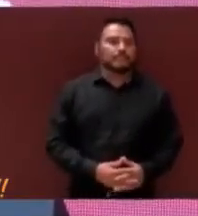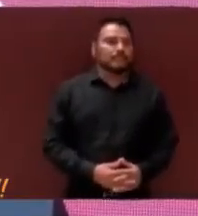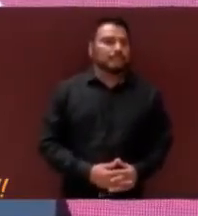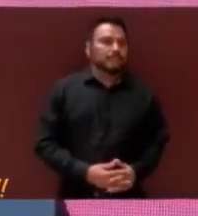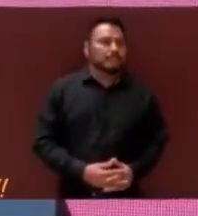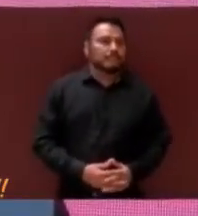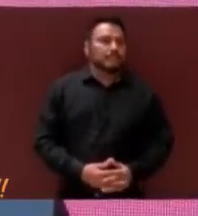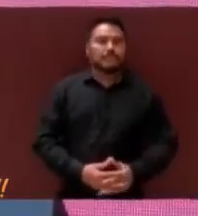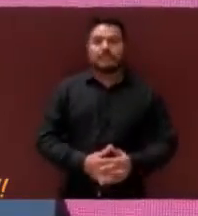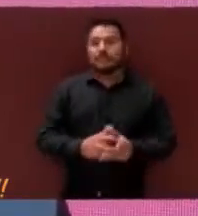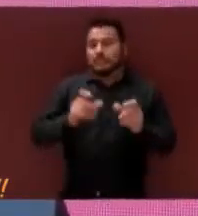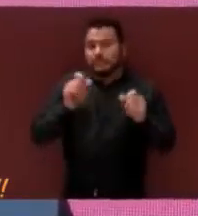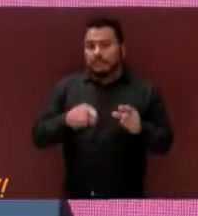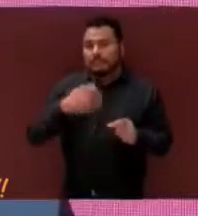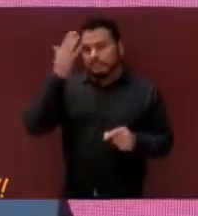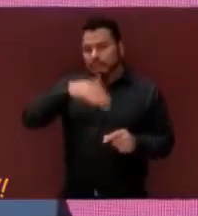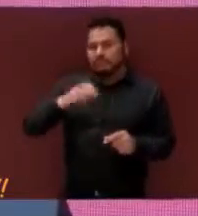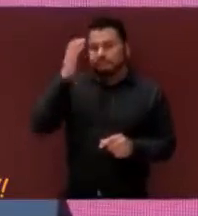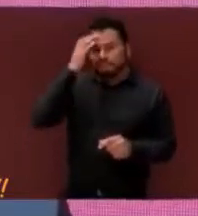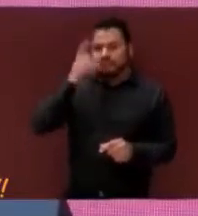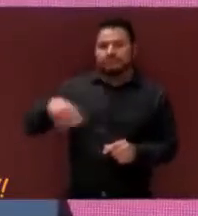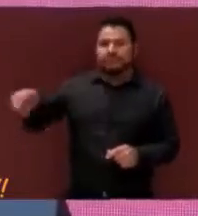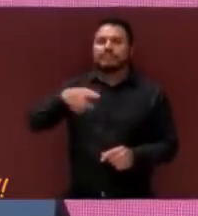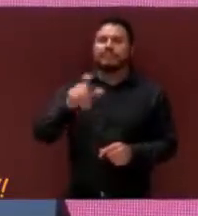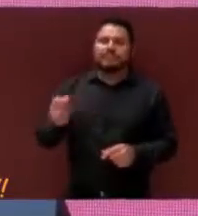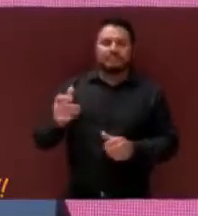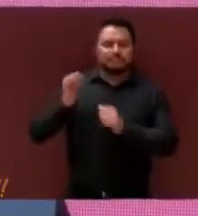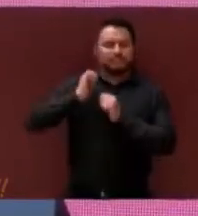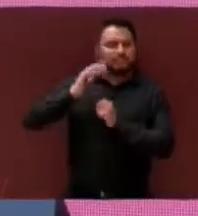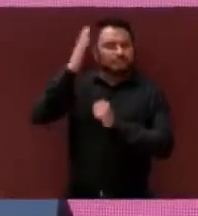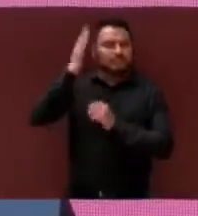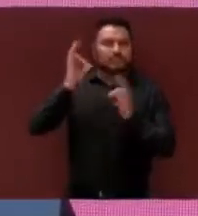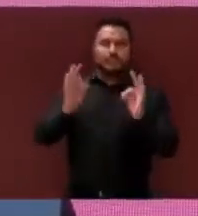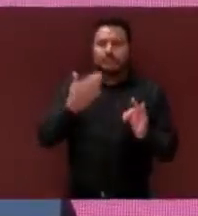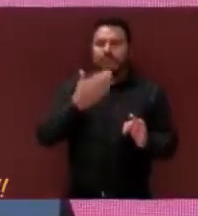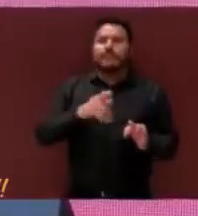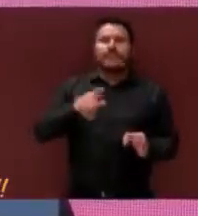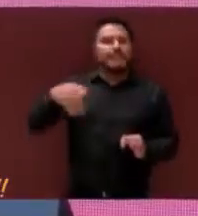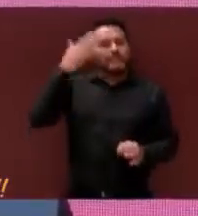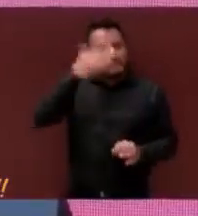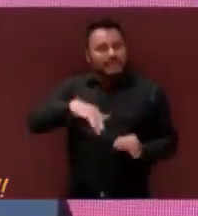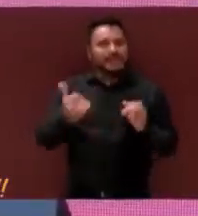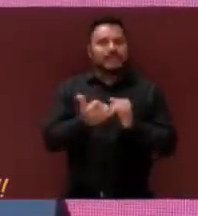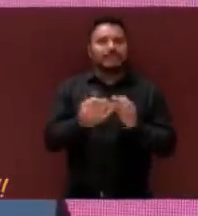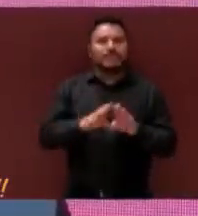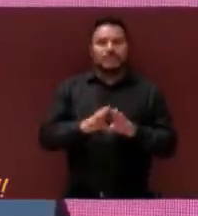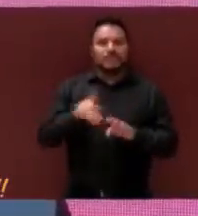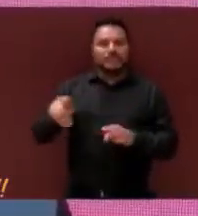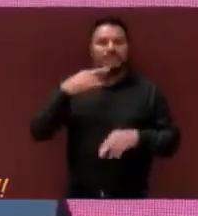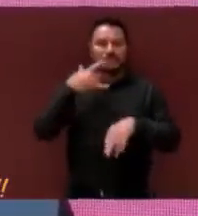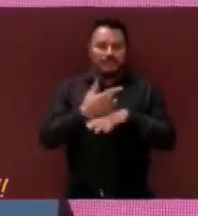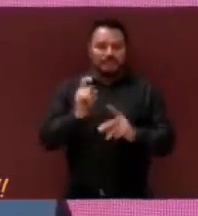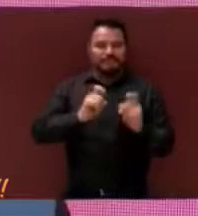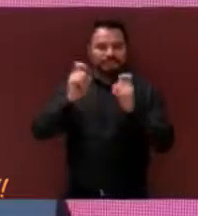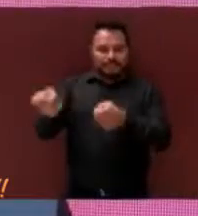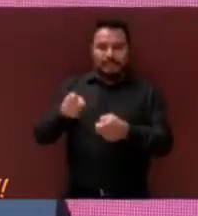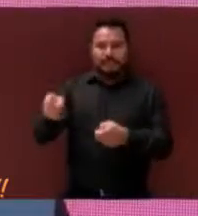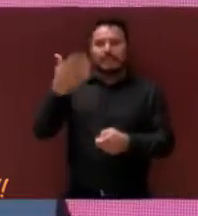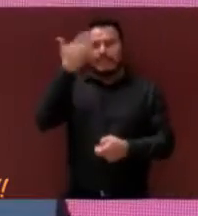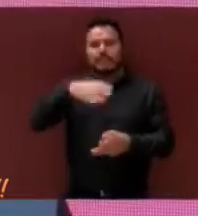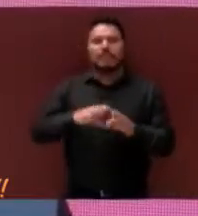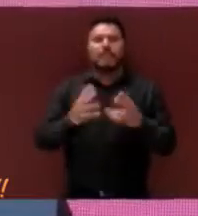Quien con amplio conocimiento y un notorio liderazgo supo dirigir las labores de sustanciación, de procedimientos,